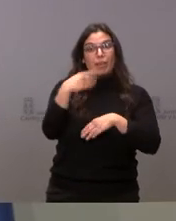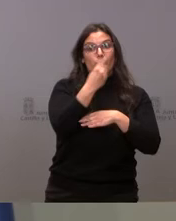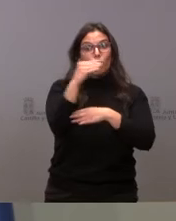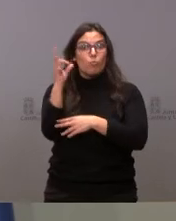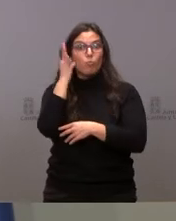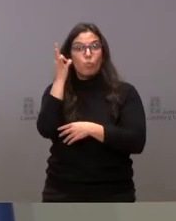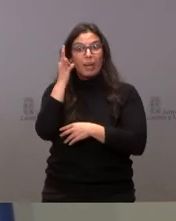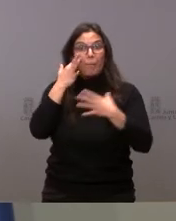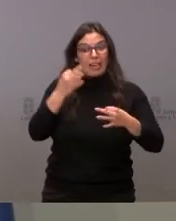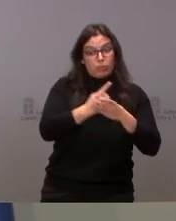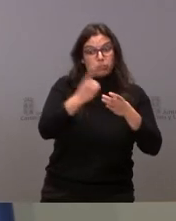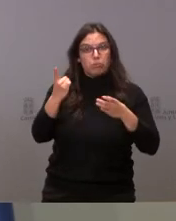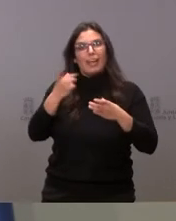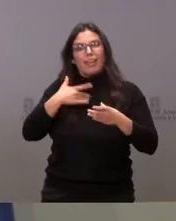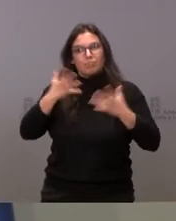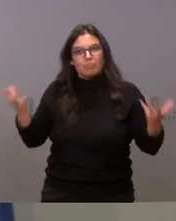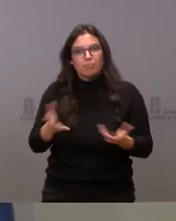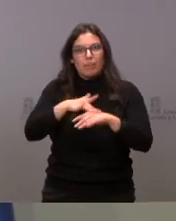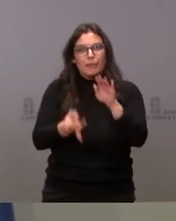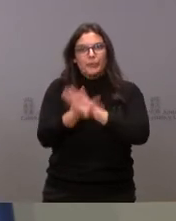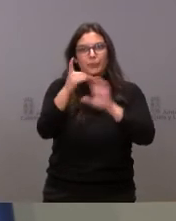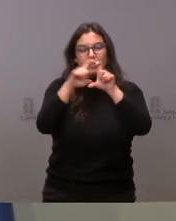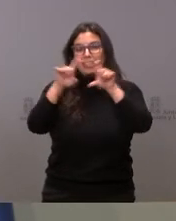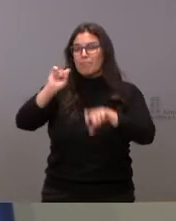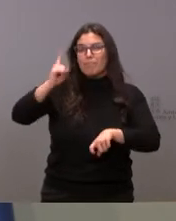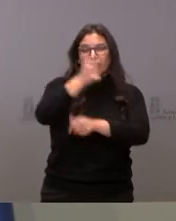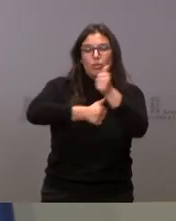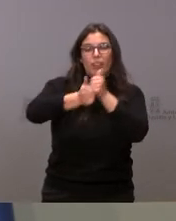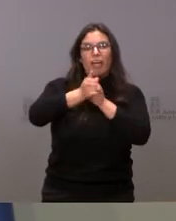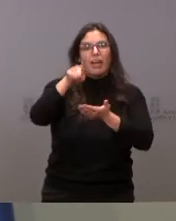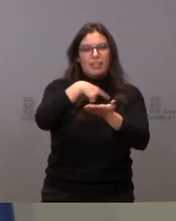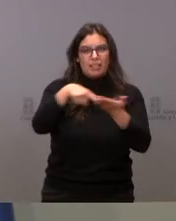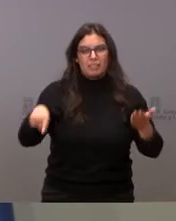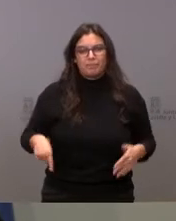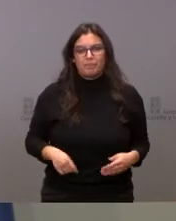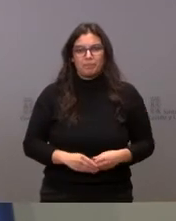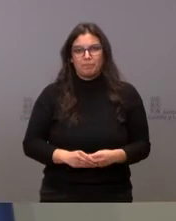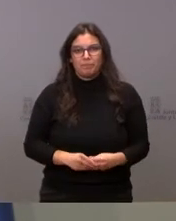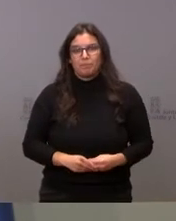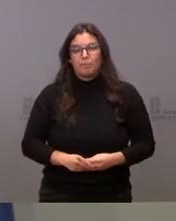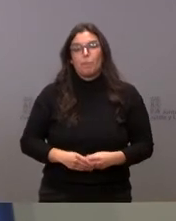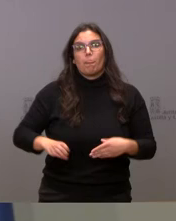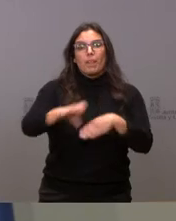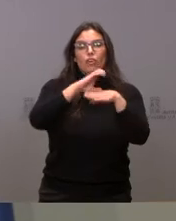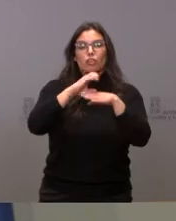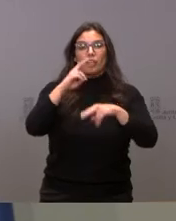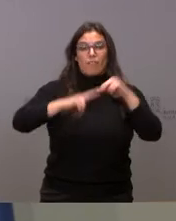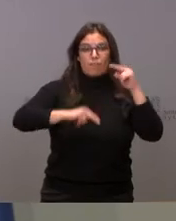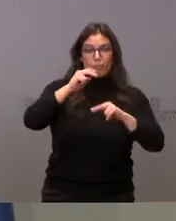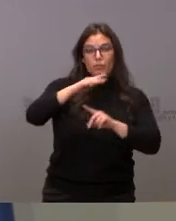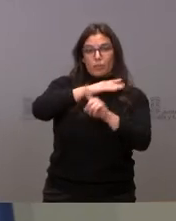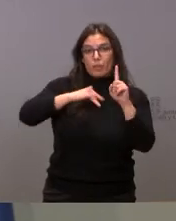en riesgo de exclusión, principalmente de etnia gitana. La Consejería de Fomento y Medio Ambiente